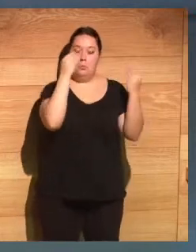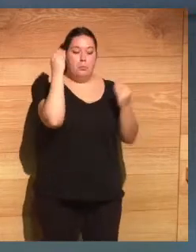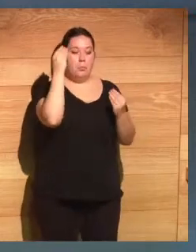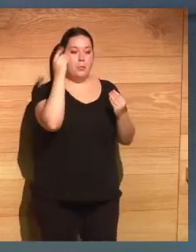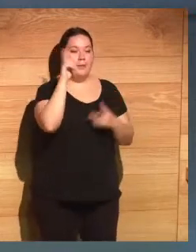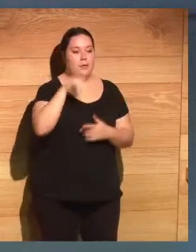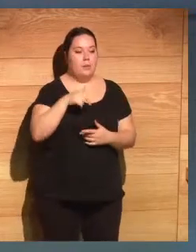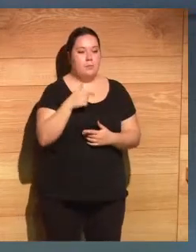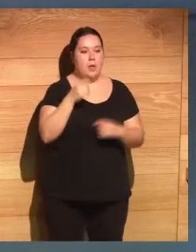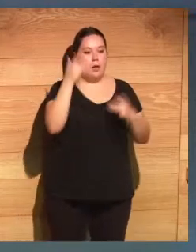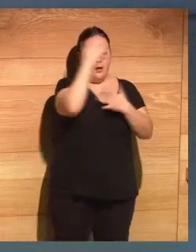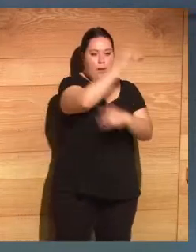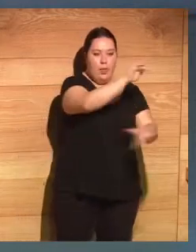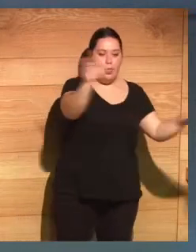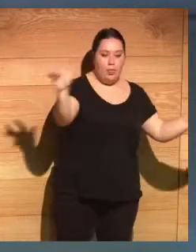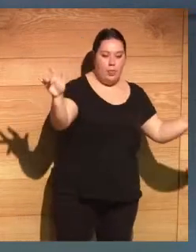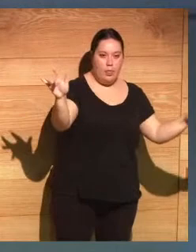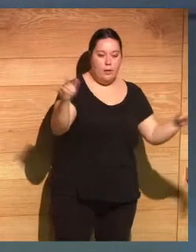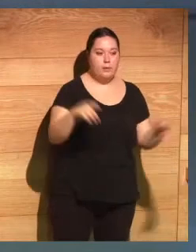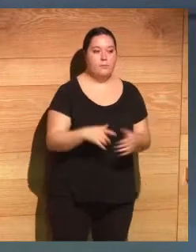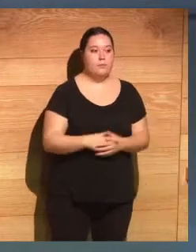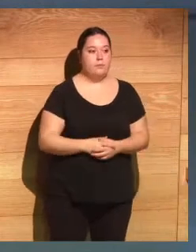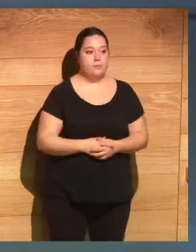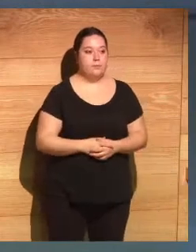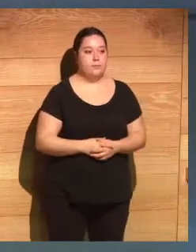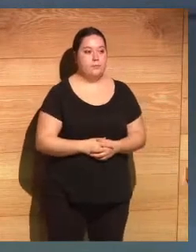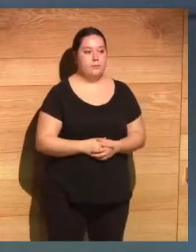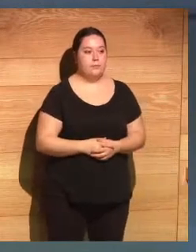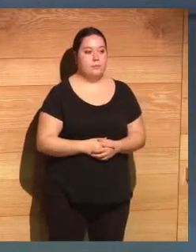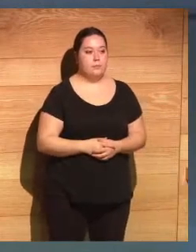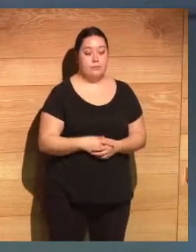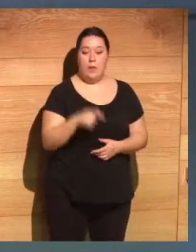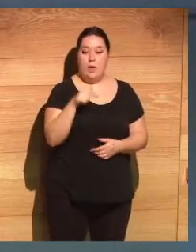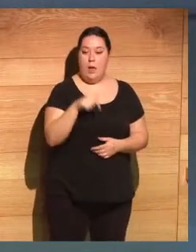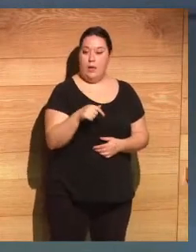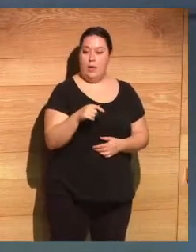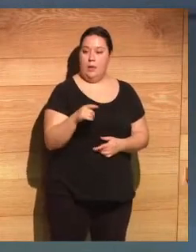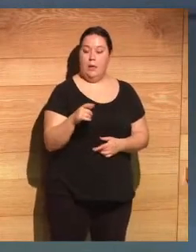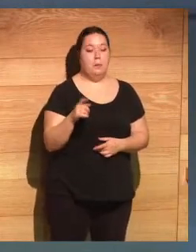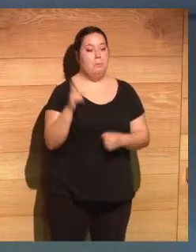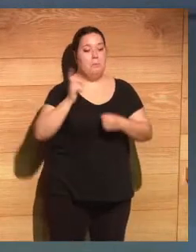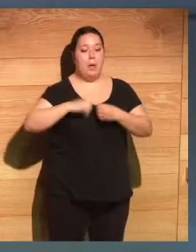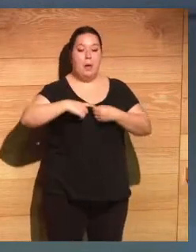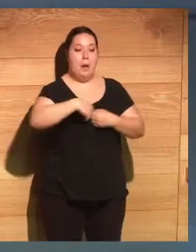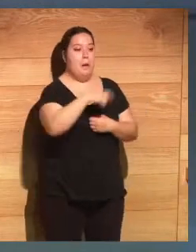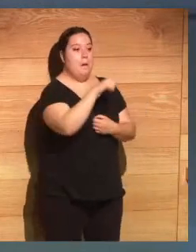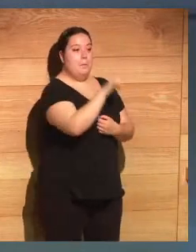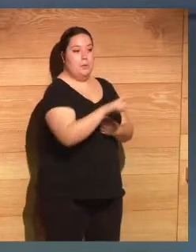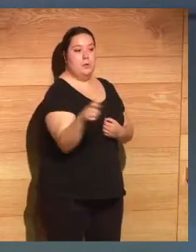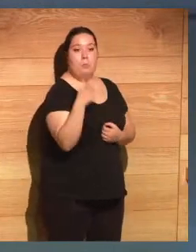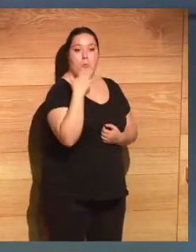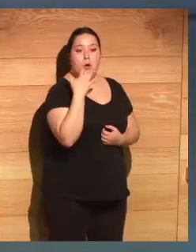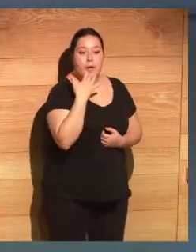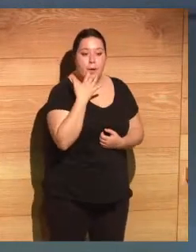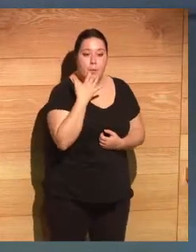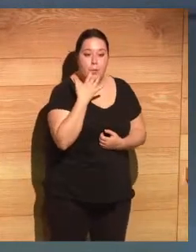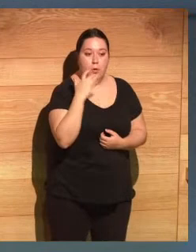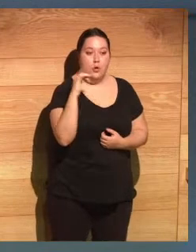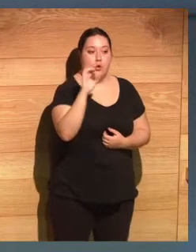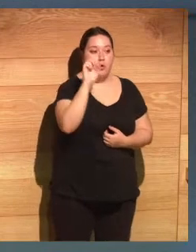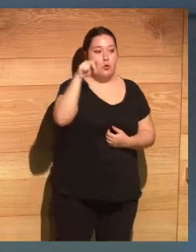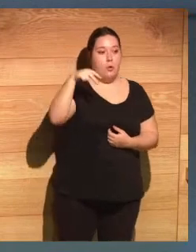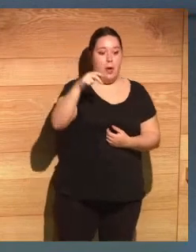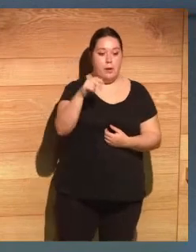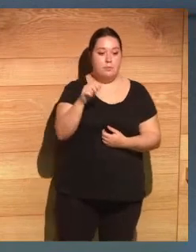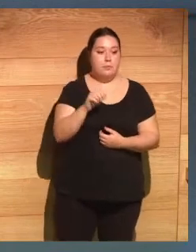también de concienciar y de mover a la acción. Han participado en este foro y participarán figuras de la talla de Yuval Noah